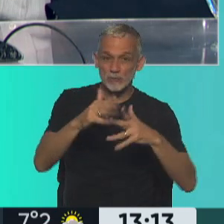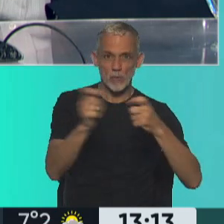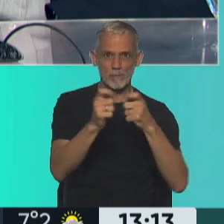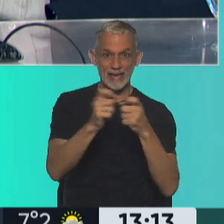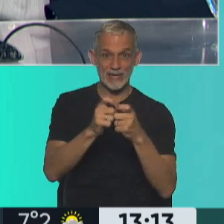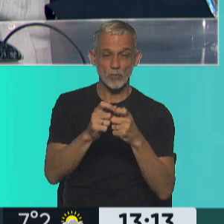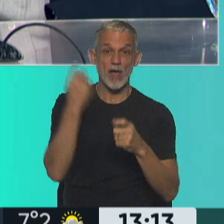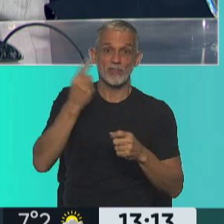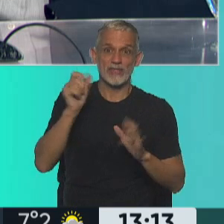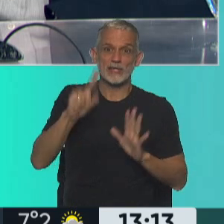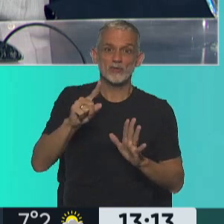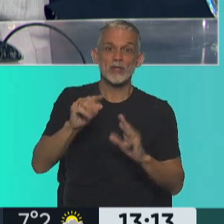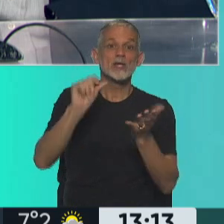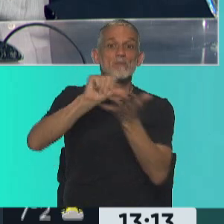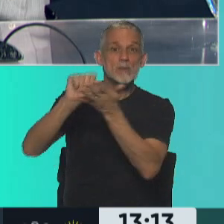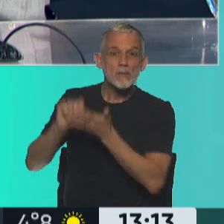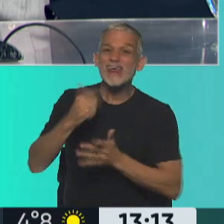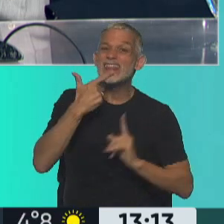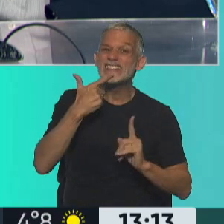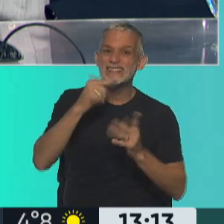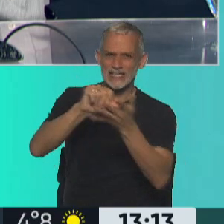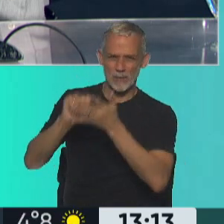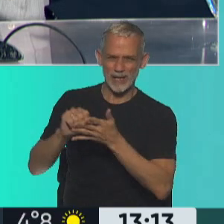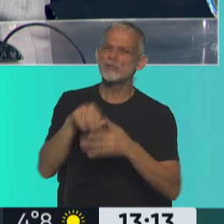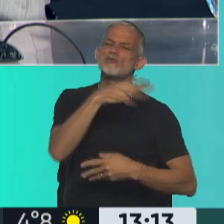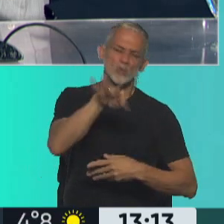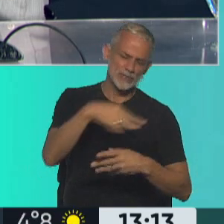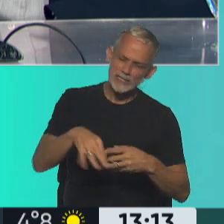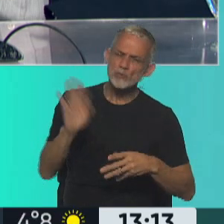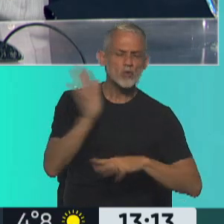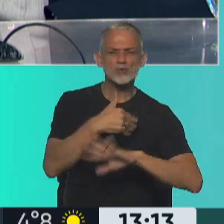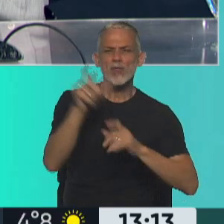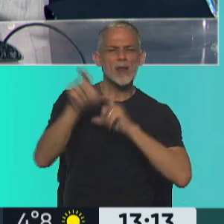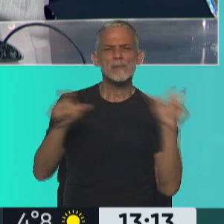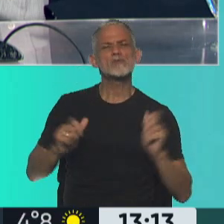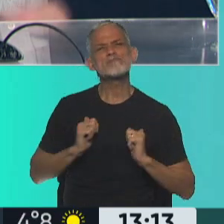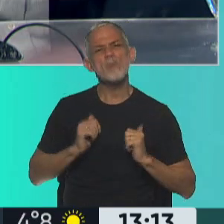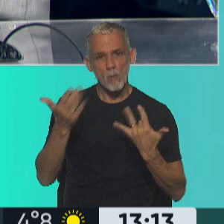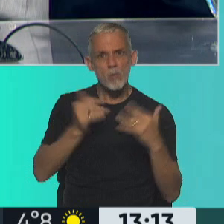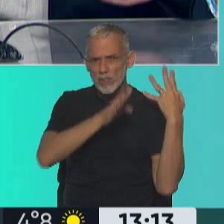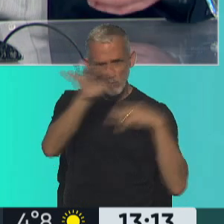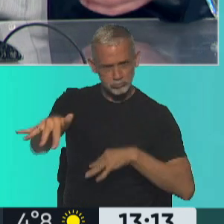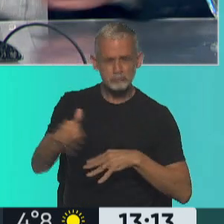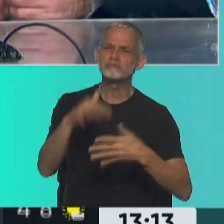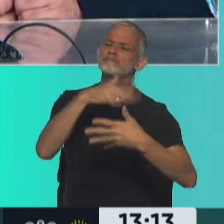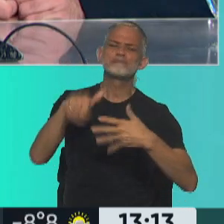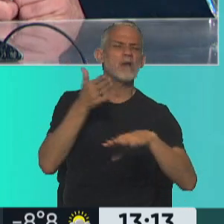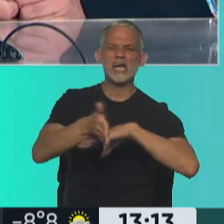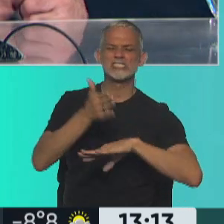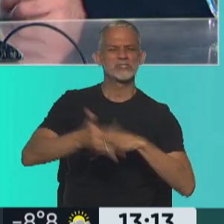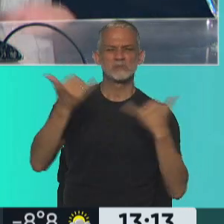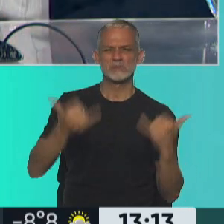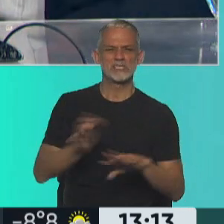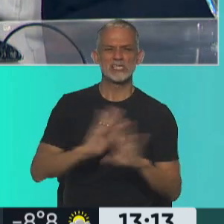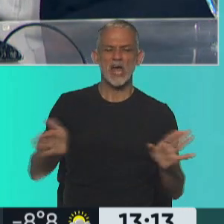de directores de 17 países. Todas con subtitulado, o todas las personas pueden acercarse y está garantizada la accesibilidad